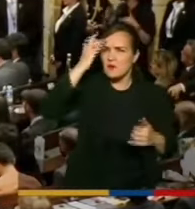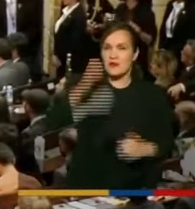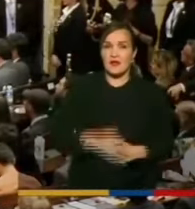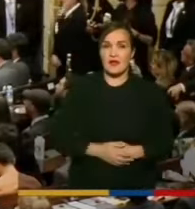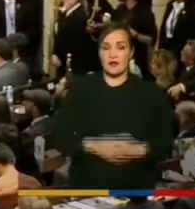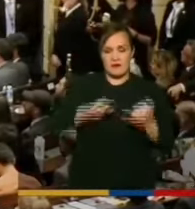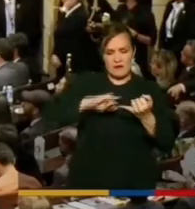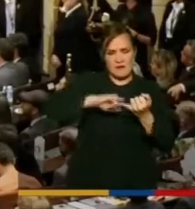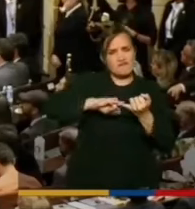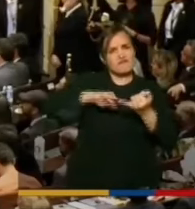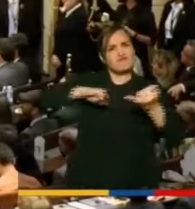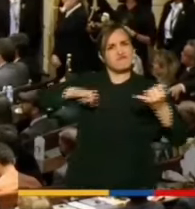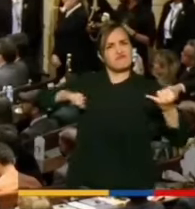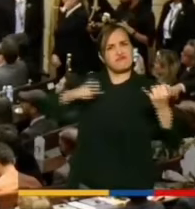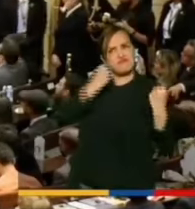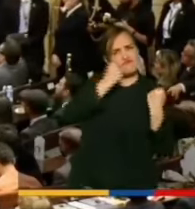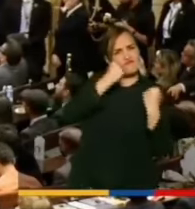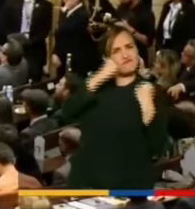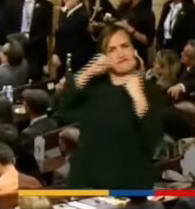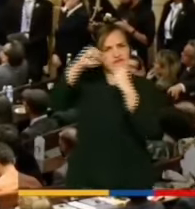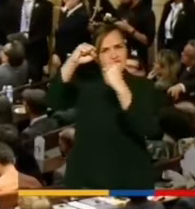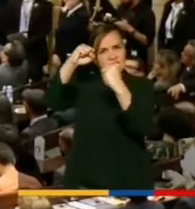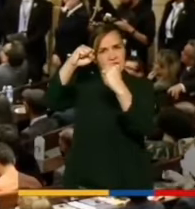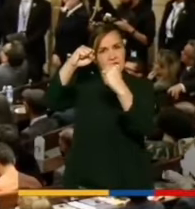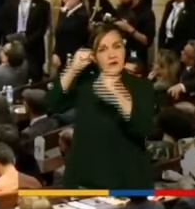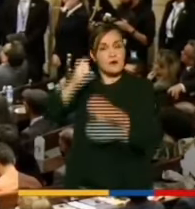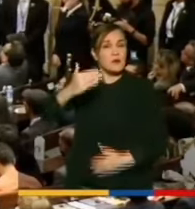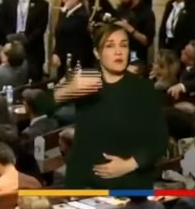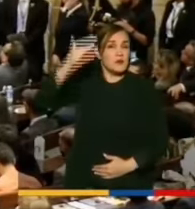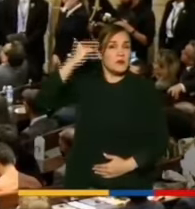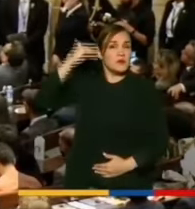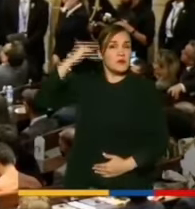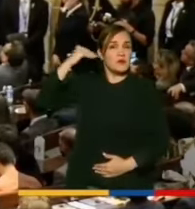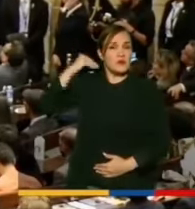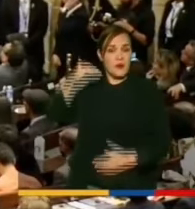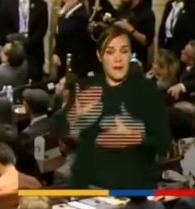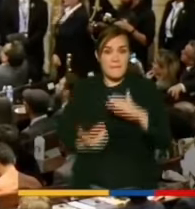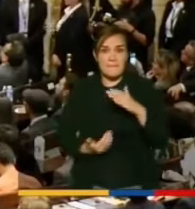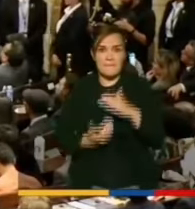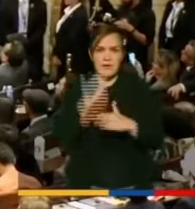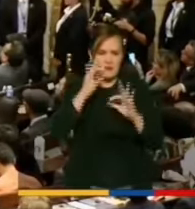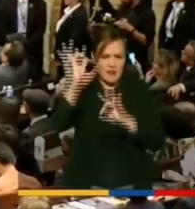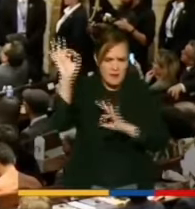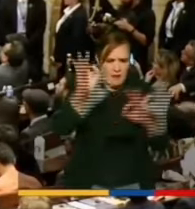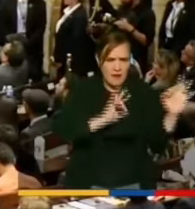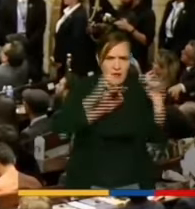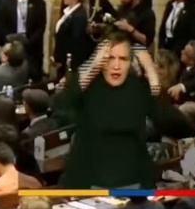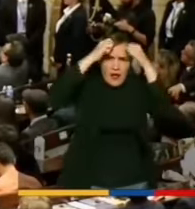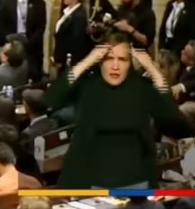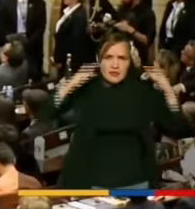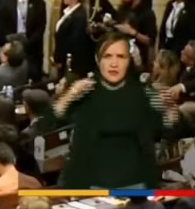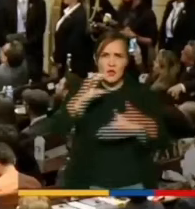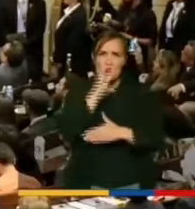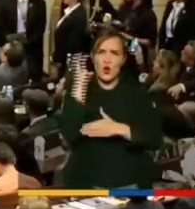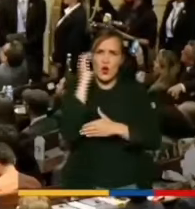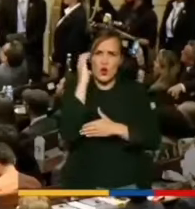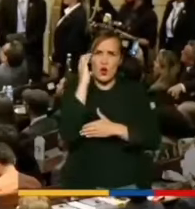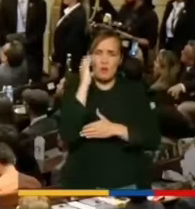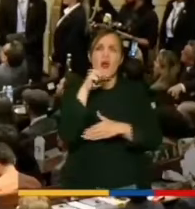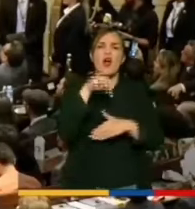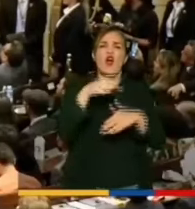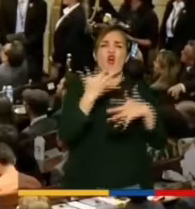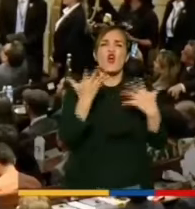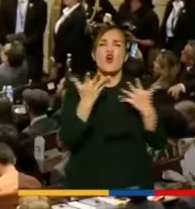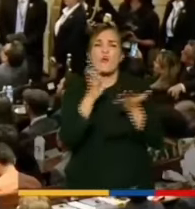independencia que se impuso durante el periodo de la conformación como Estado fue el del modelo unitario,